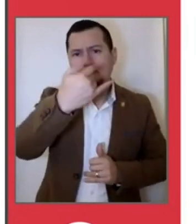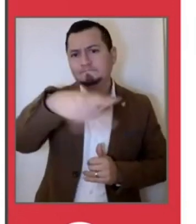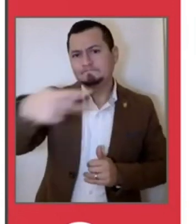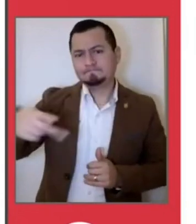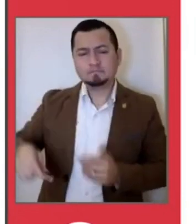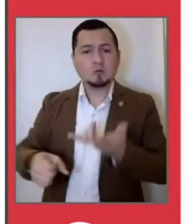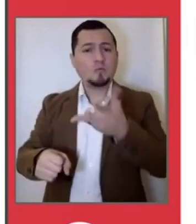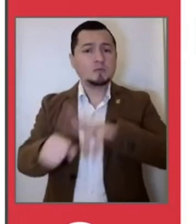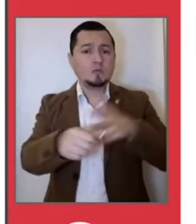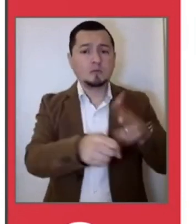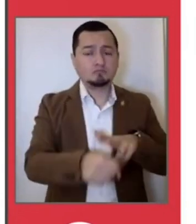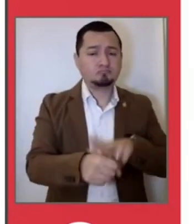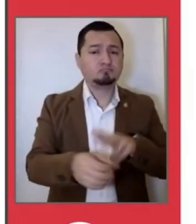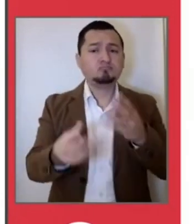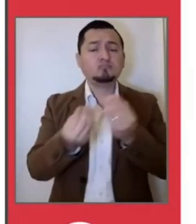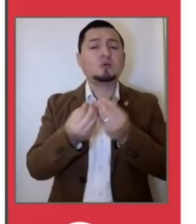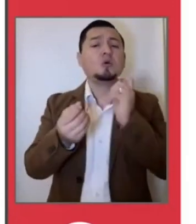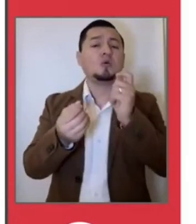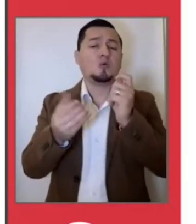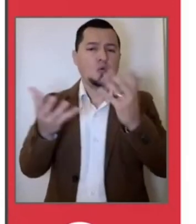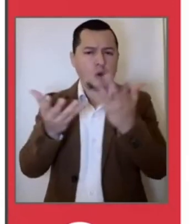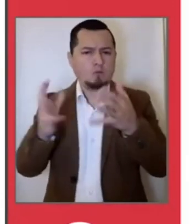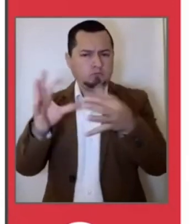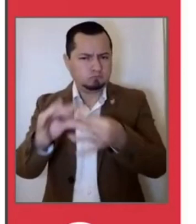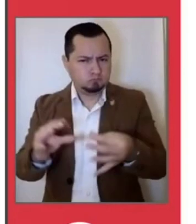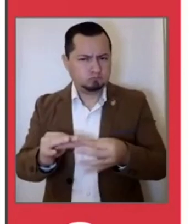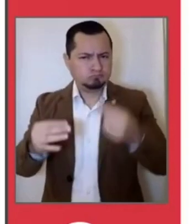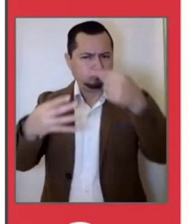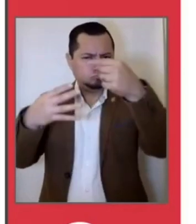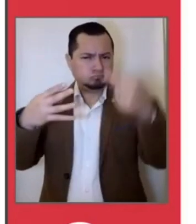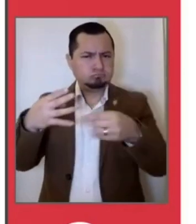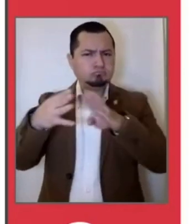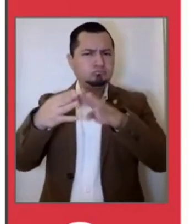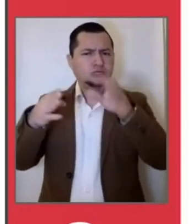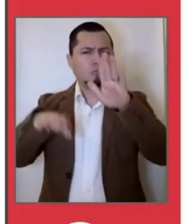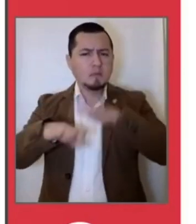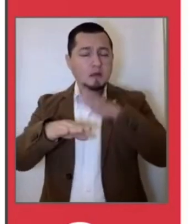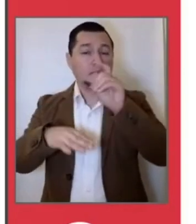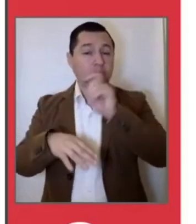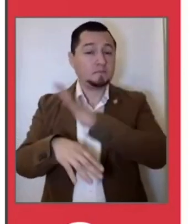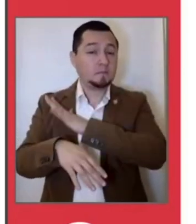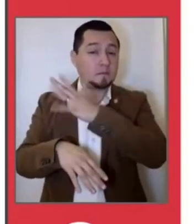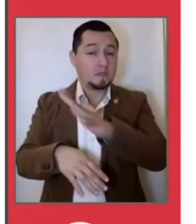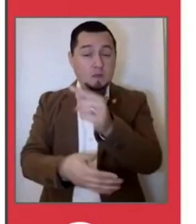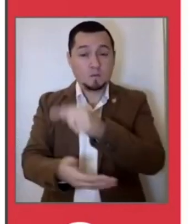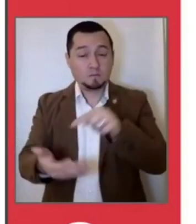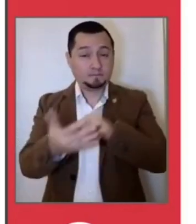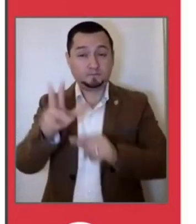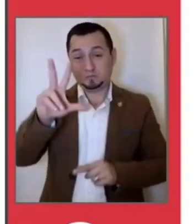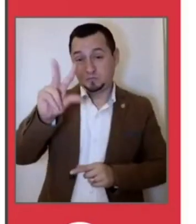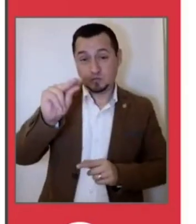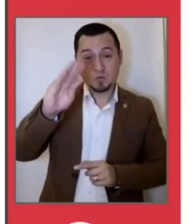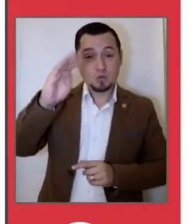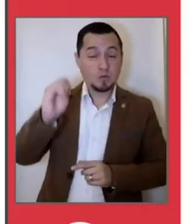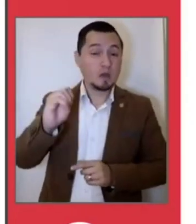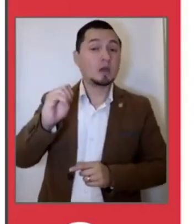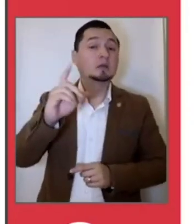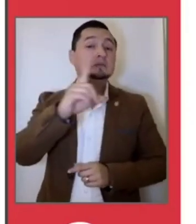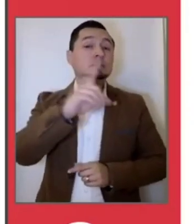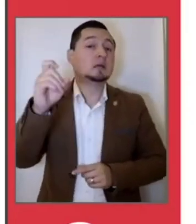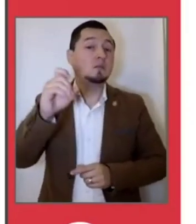hospitales, explicando con detalle, aquí podemos ver que el general de zona, por ejemplo, 89 está al 100%.